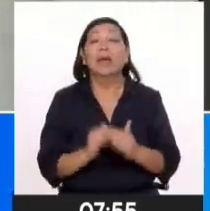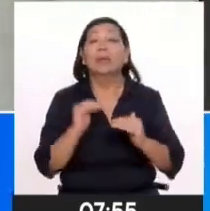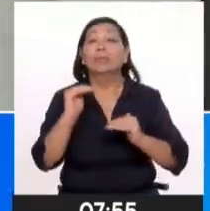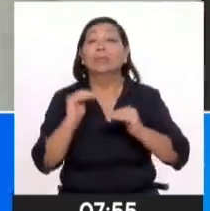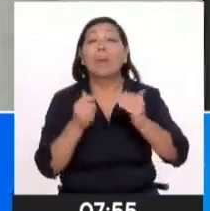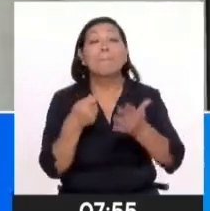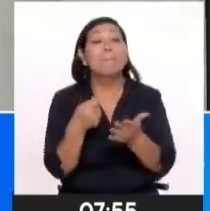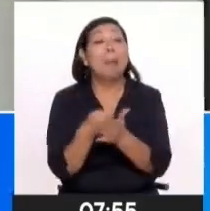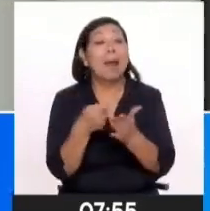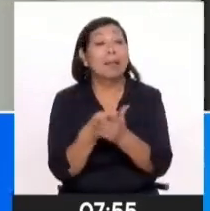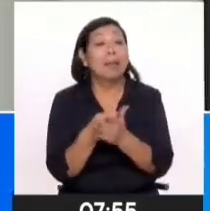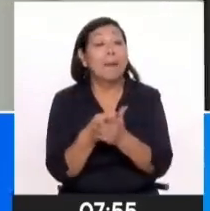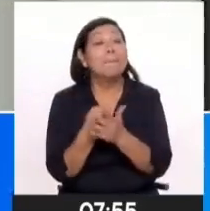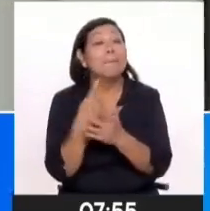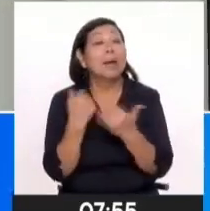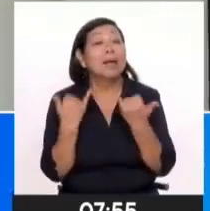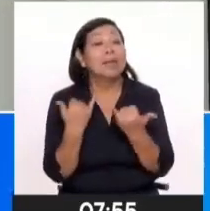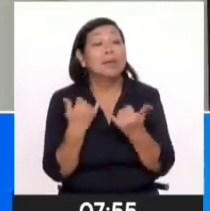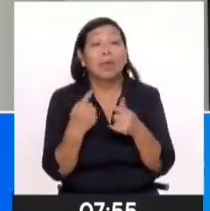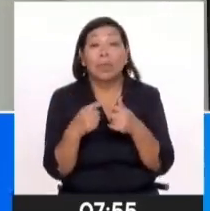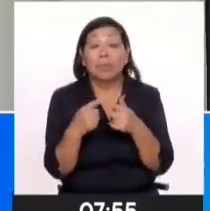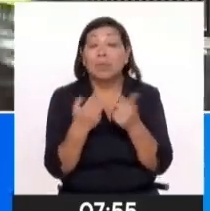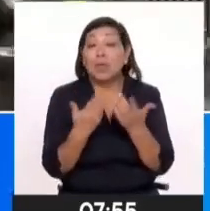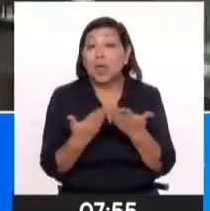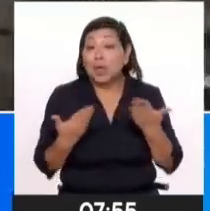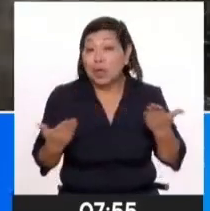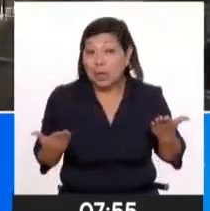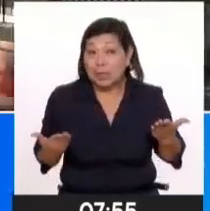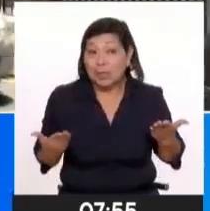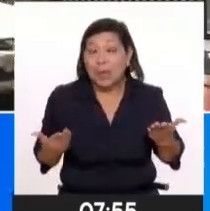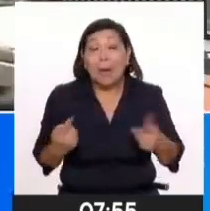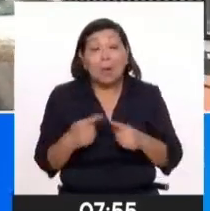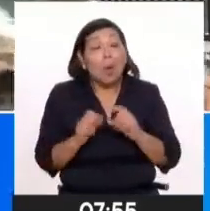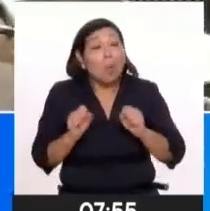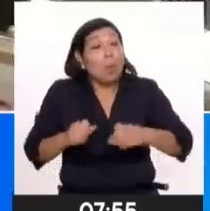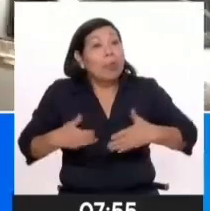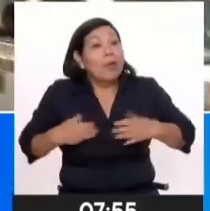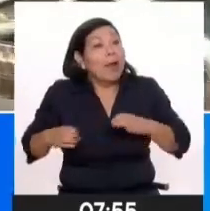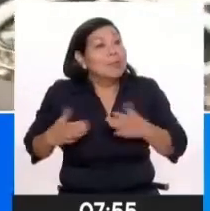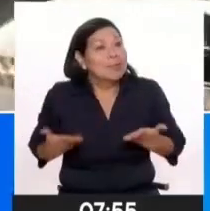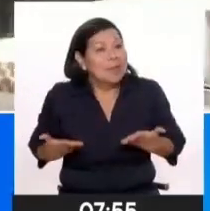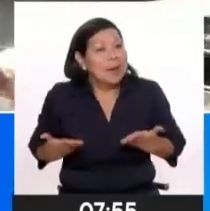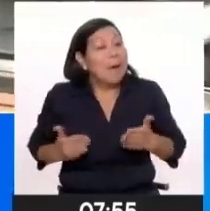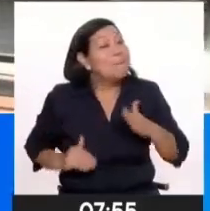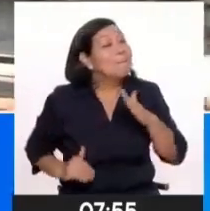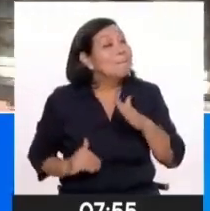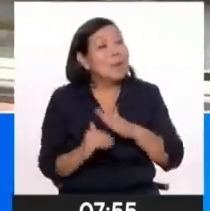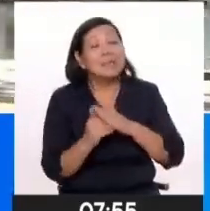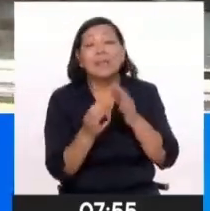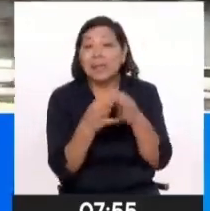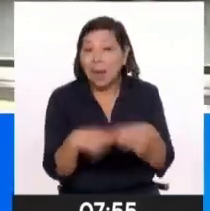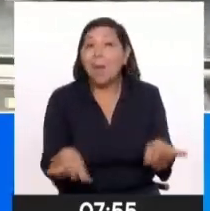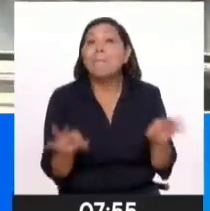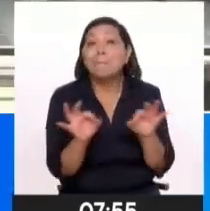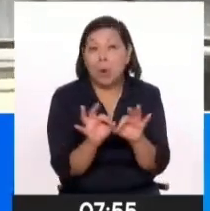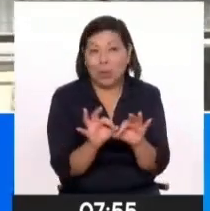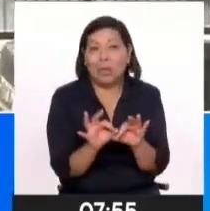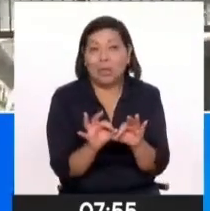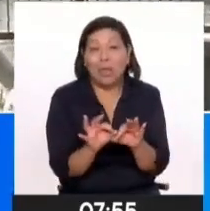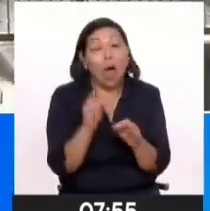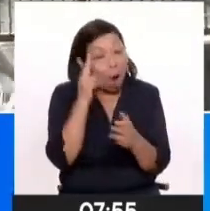el sol peruano continúa como una de las monedas más estables de América Latina, la gestión del Banco Central de Reserva, BCR,